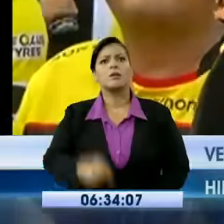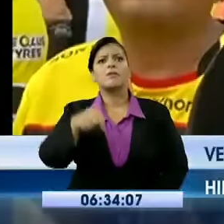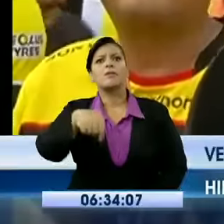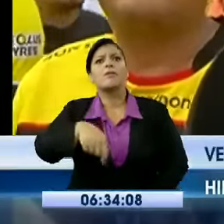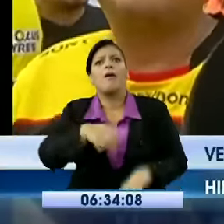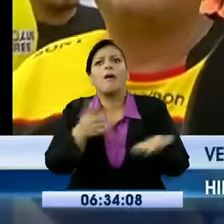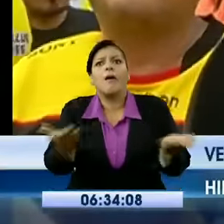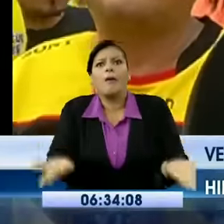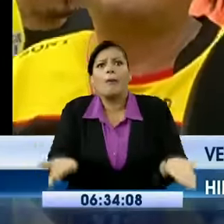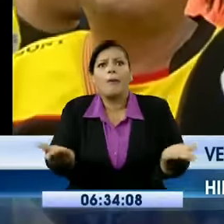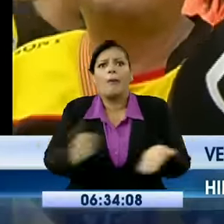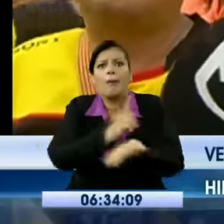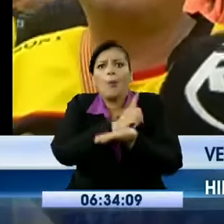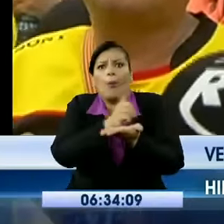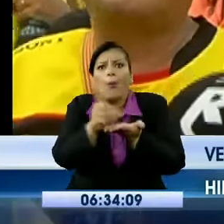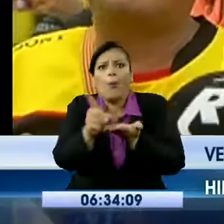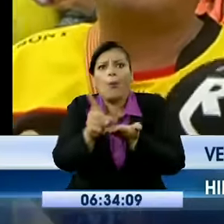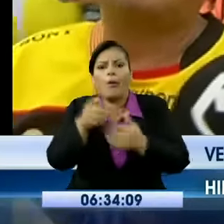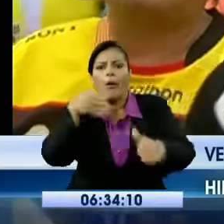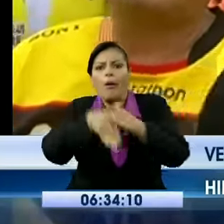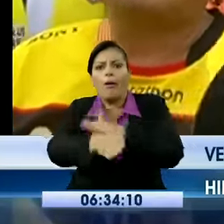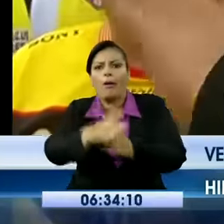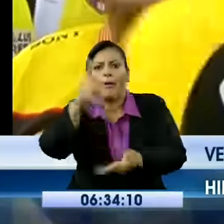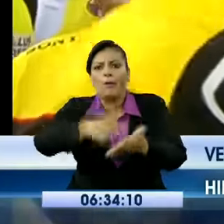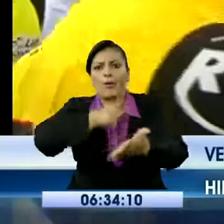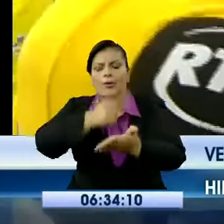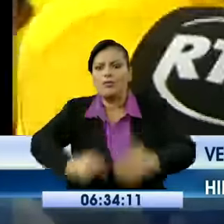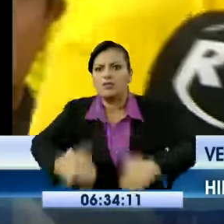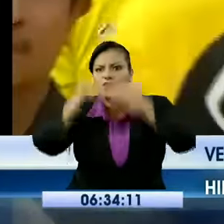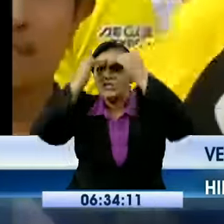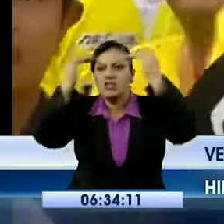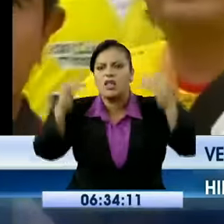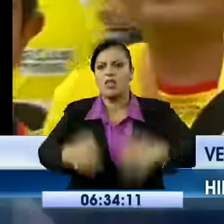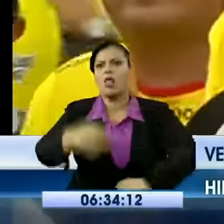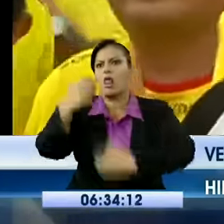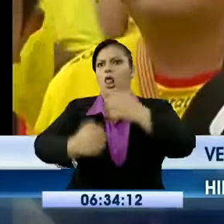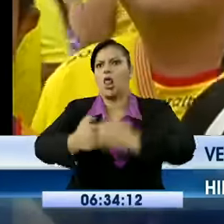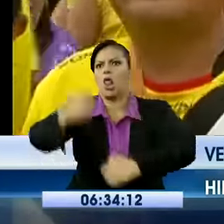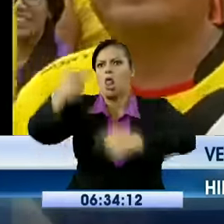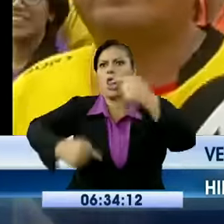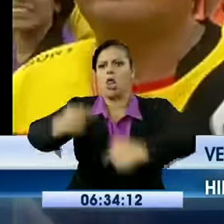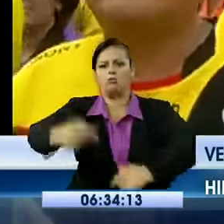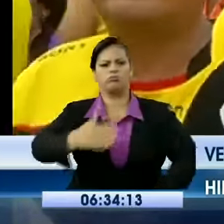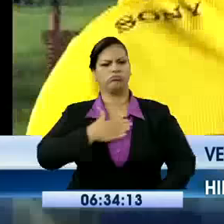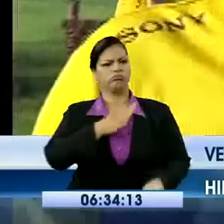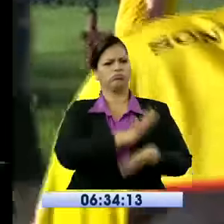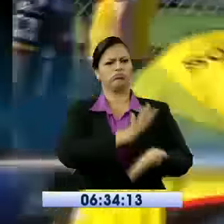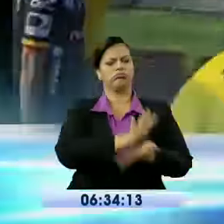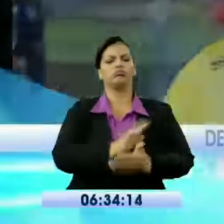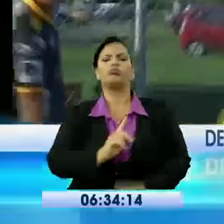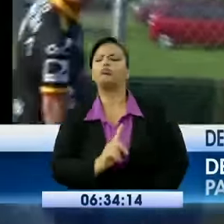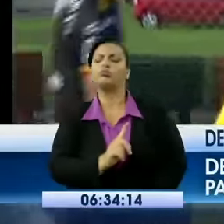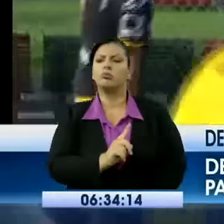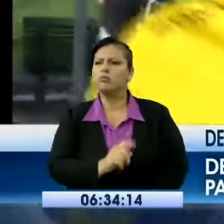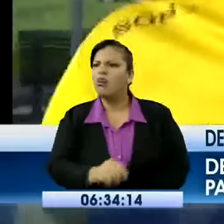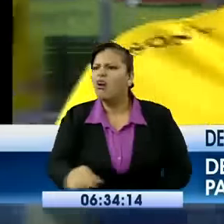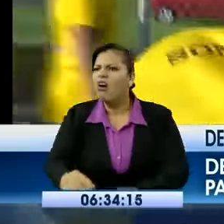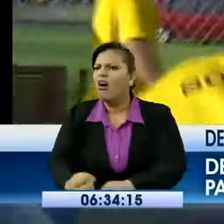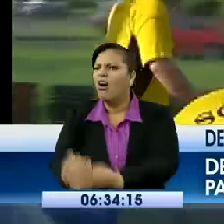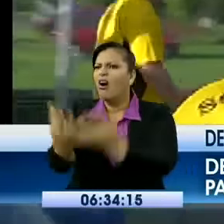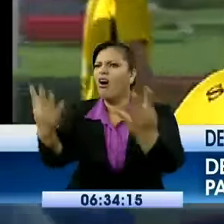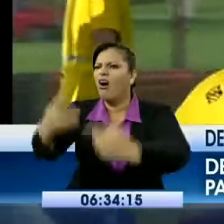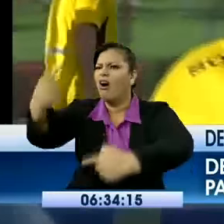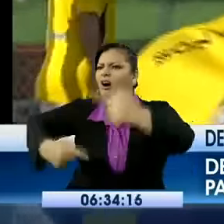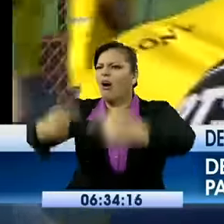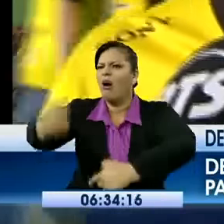barra. Estamos cansados, siempre pito y pito y pito. Uno viene a la norte, viene tranquilito, el partido se suspende. Mira, yo creo que la policía